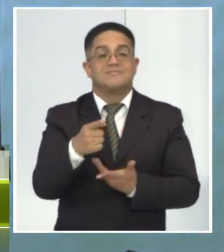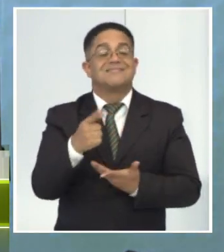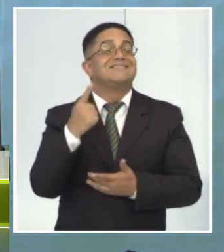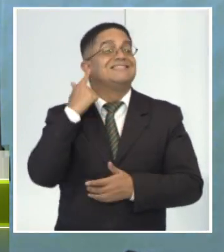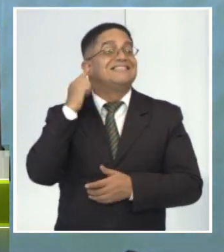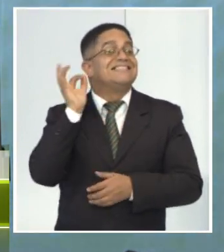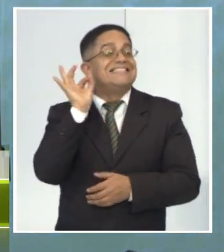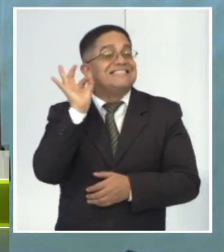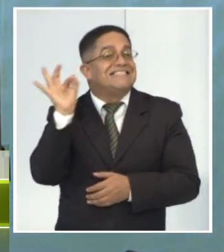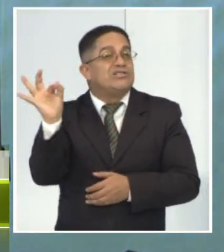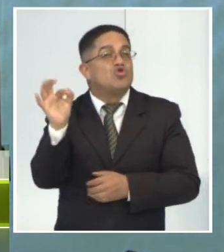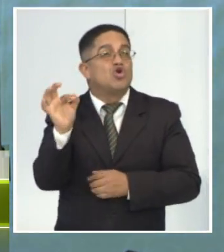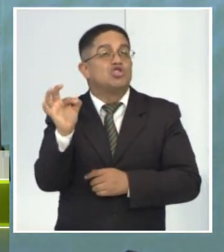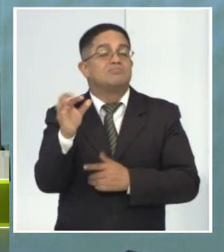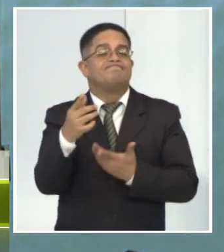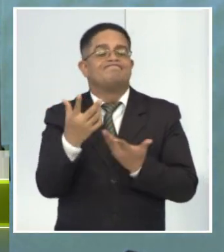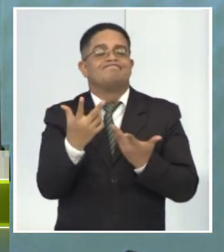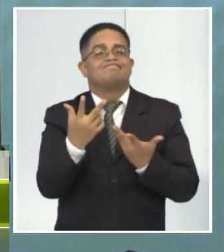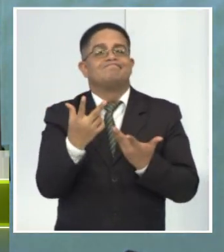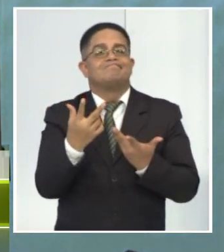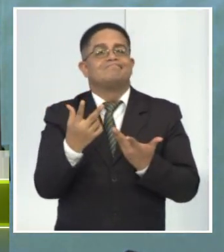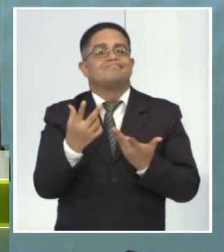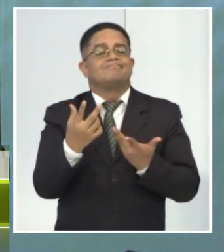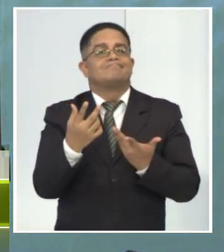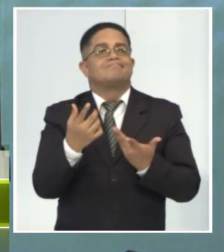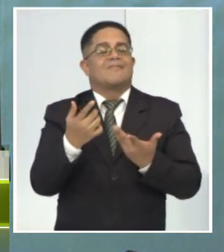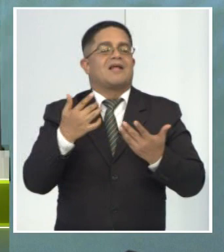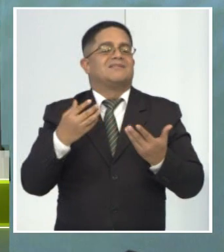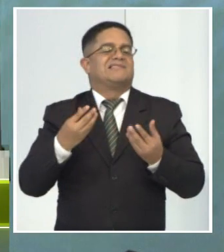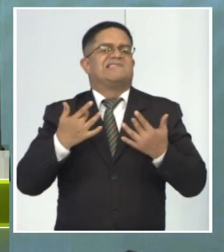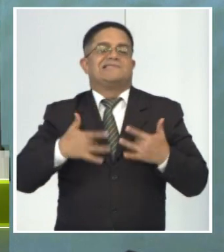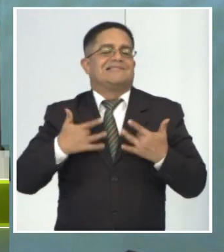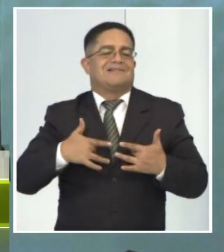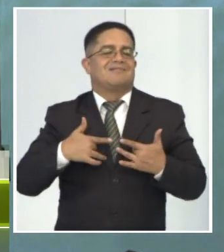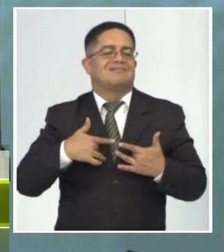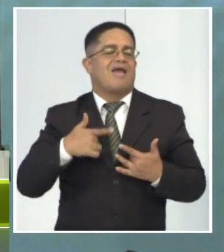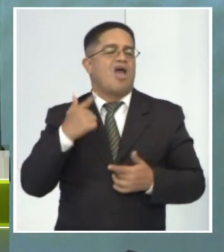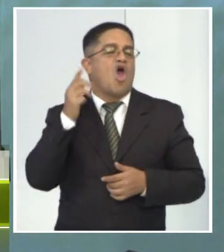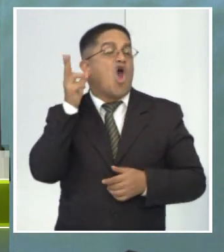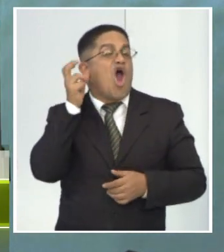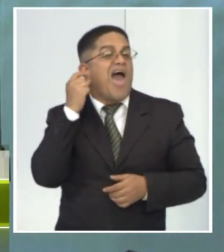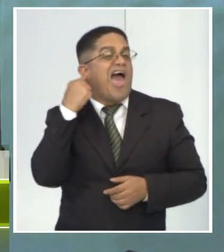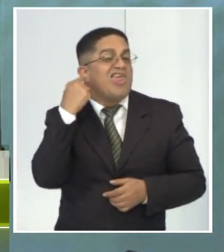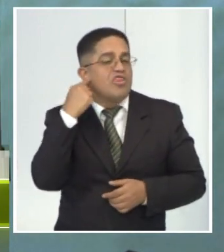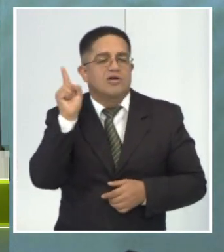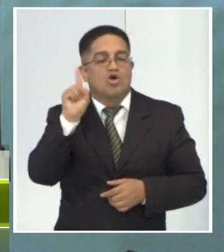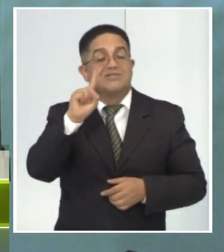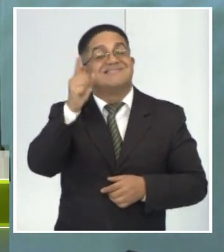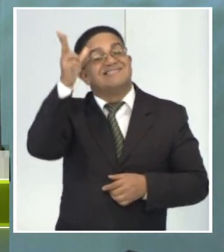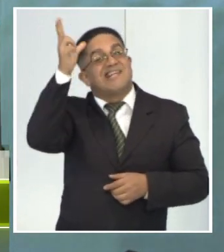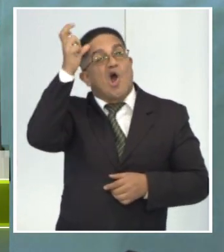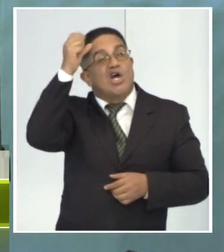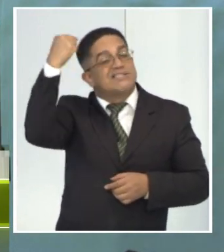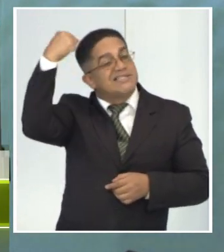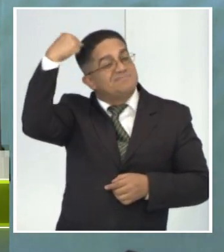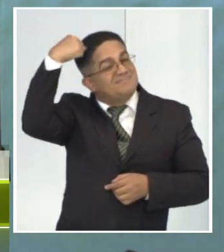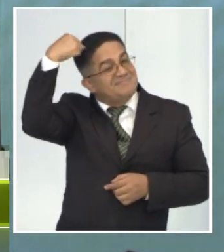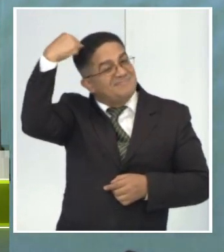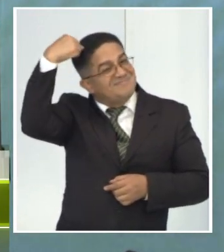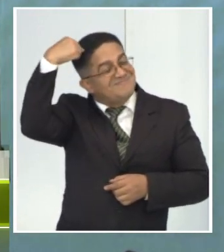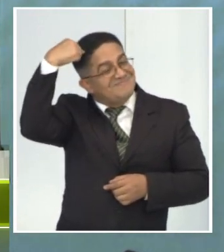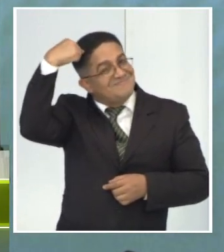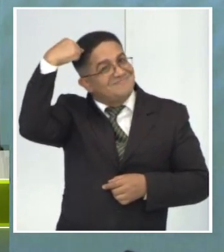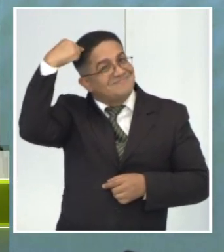presenta realmente, no lo oímos en los oídos. Es paradójico, pero el tínitus se oye en el cerebro. Es un ruido del cerebro